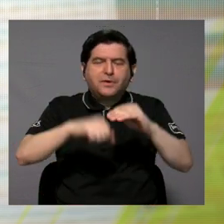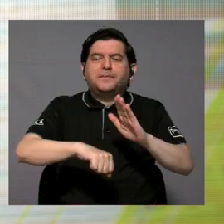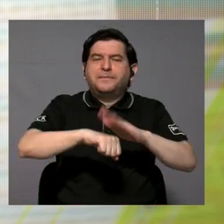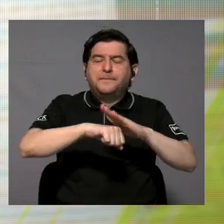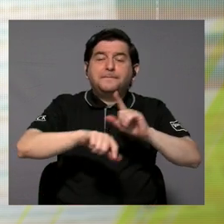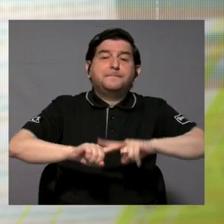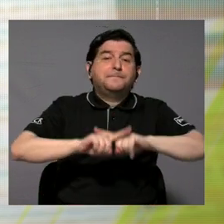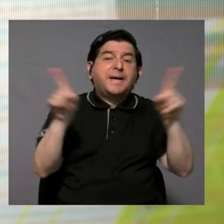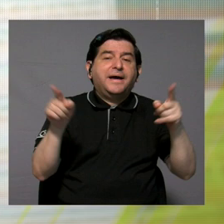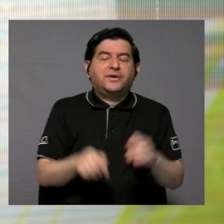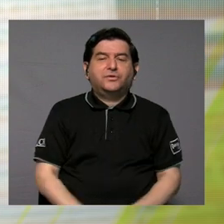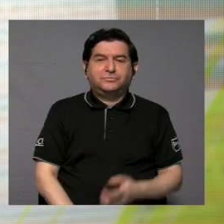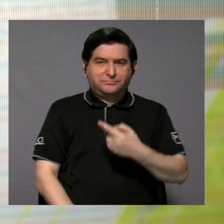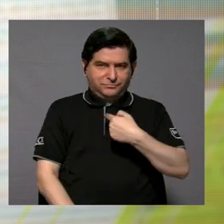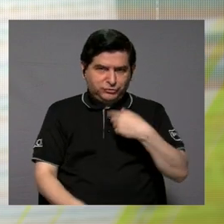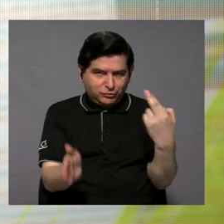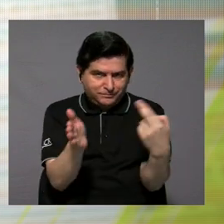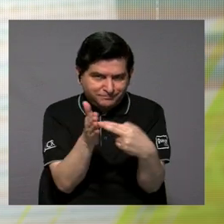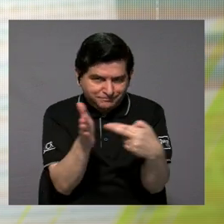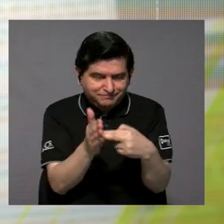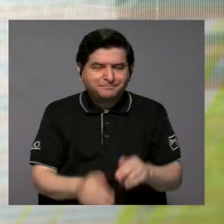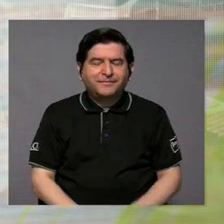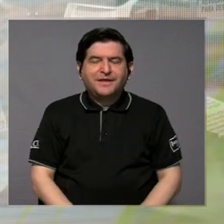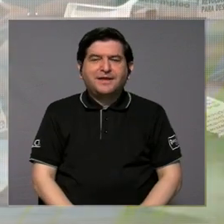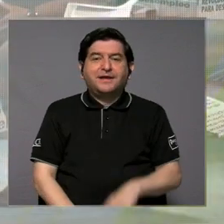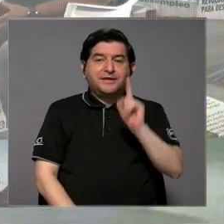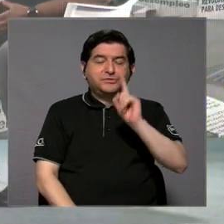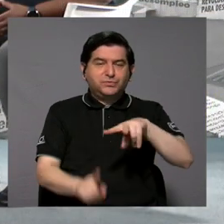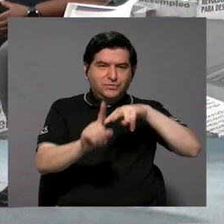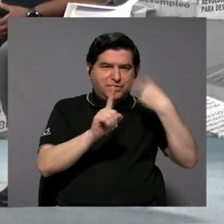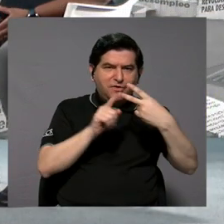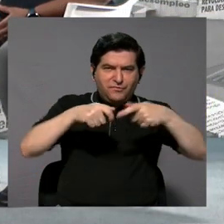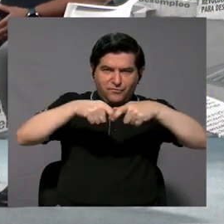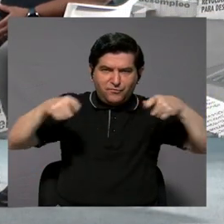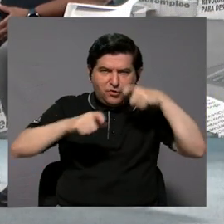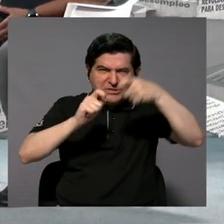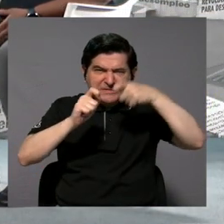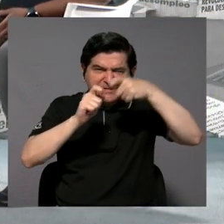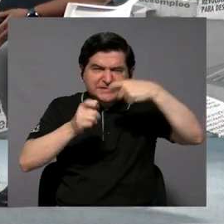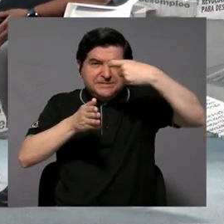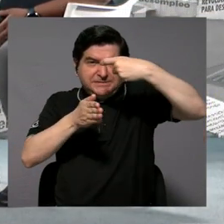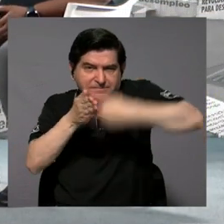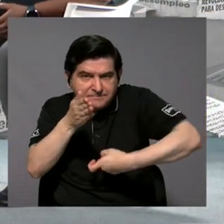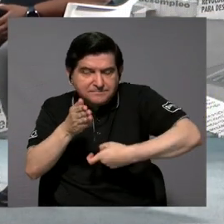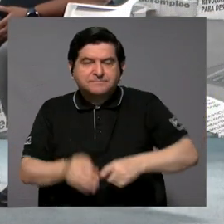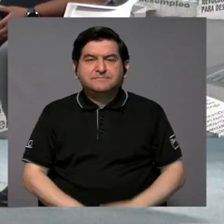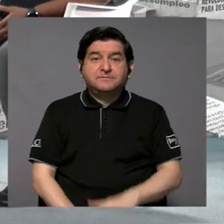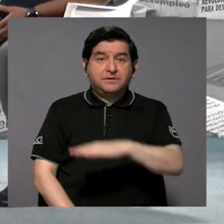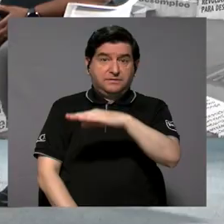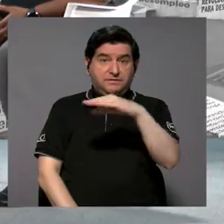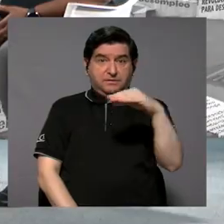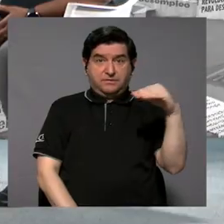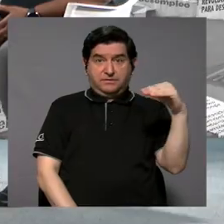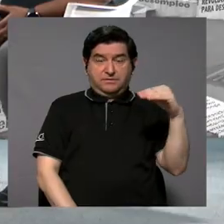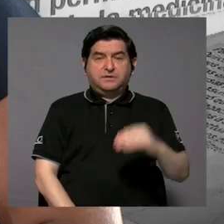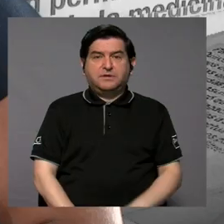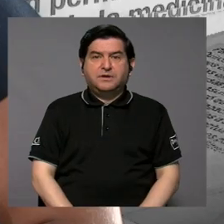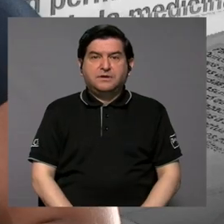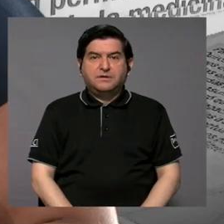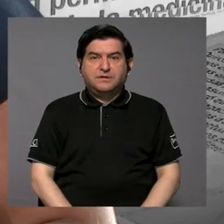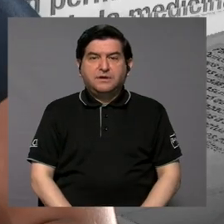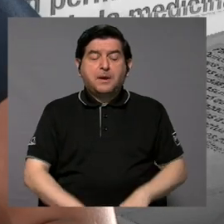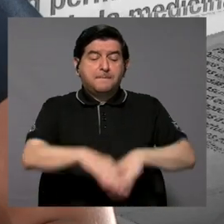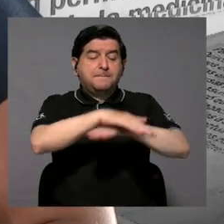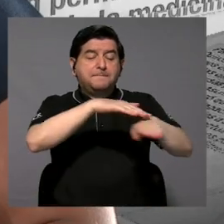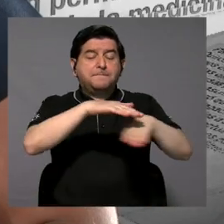como digo y repito, tiene que estar bajo un enfoque de medición riguroso, ¿verdad? Y que también pues estén